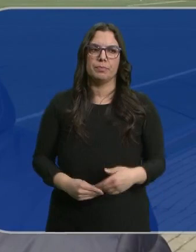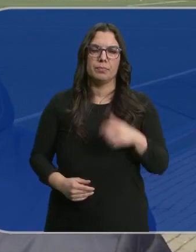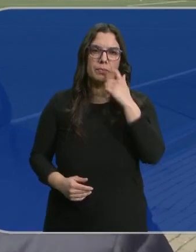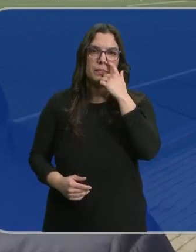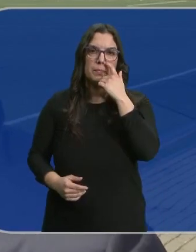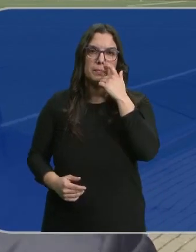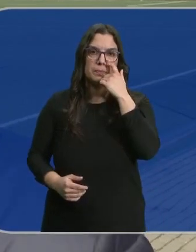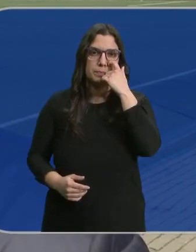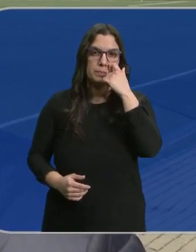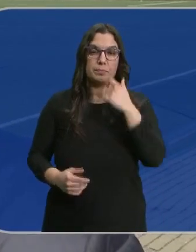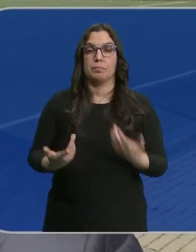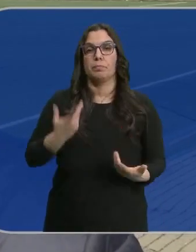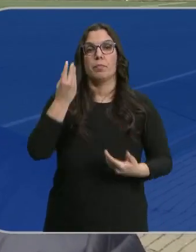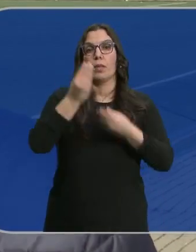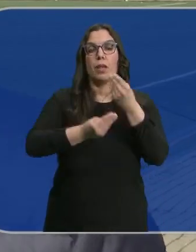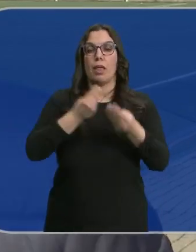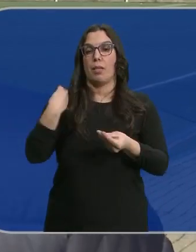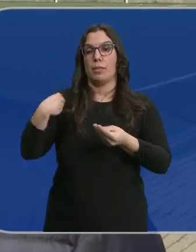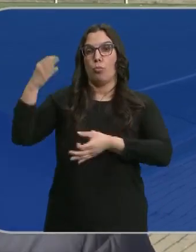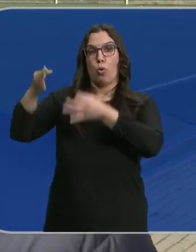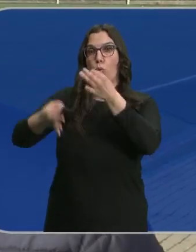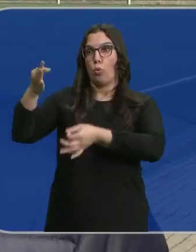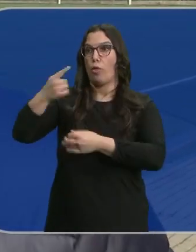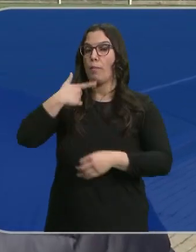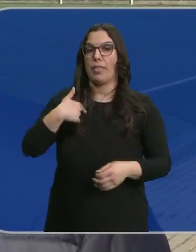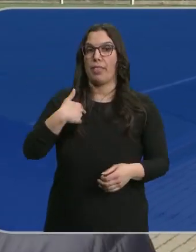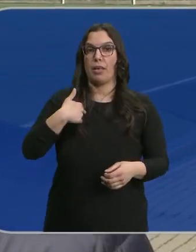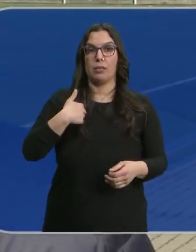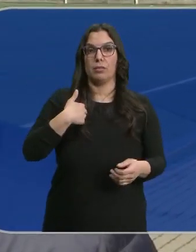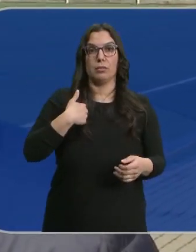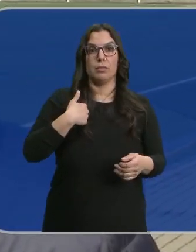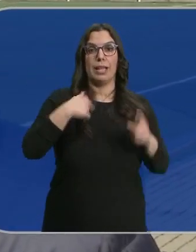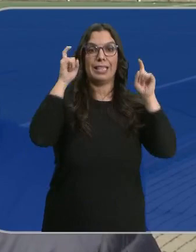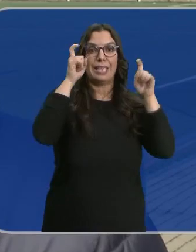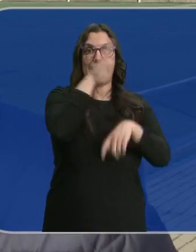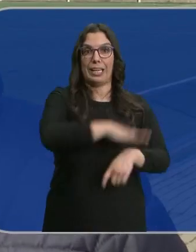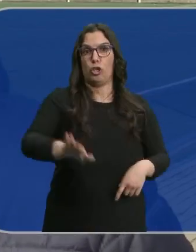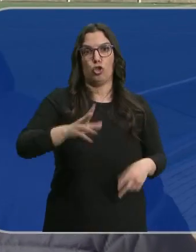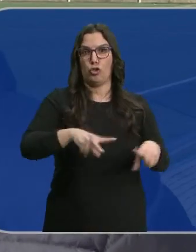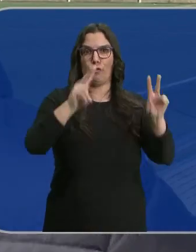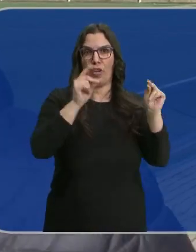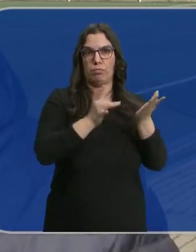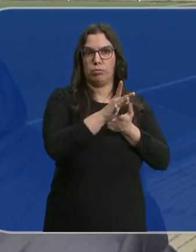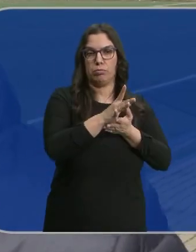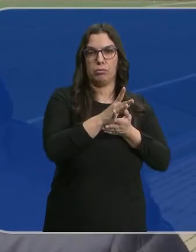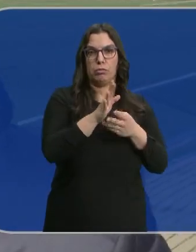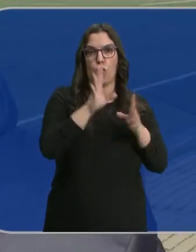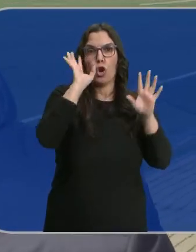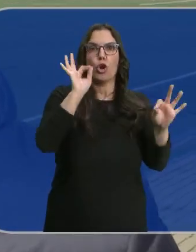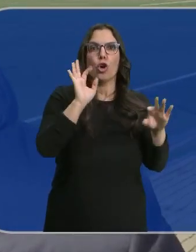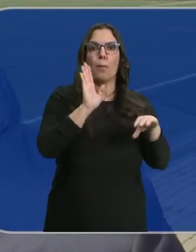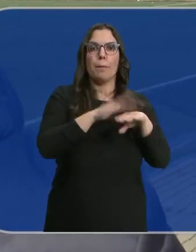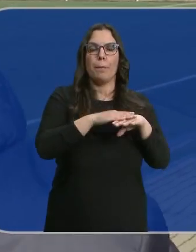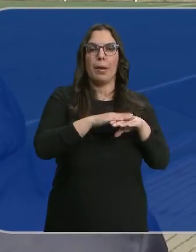Hacer lo que más o menos te indica el juzgado, quitarle de entrenar a menores y evidentemente para